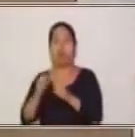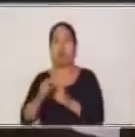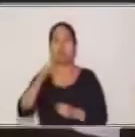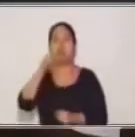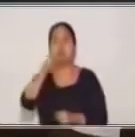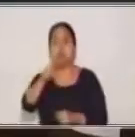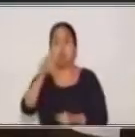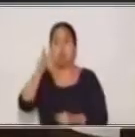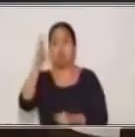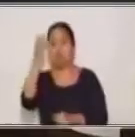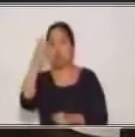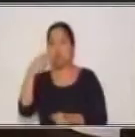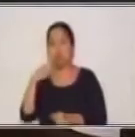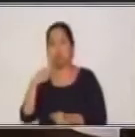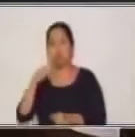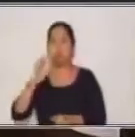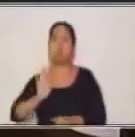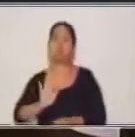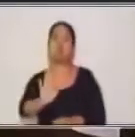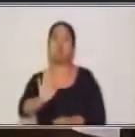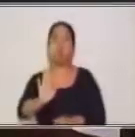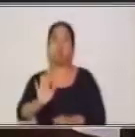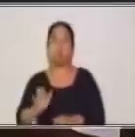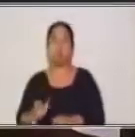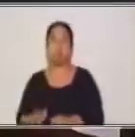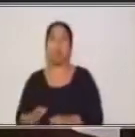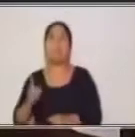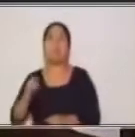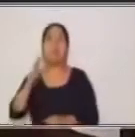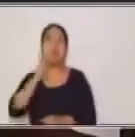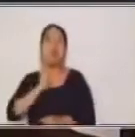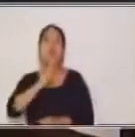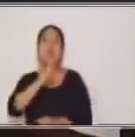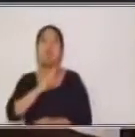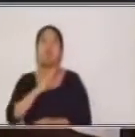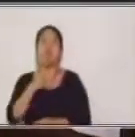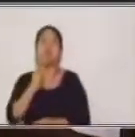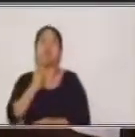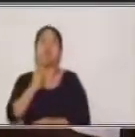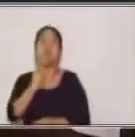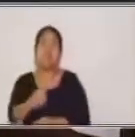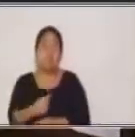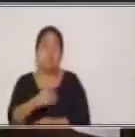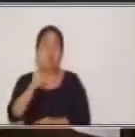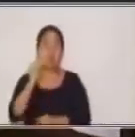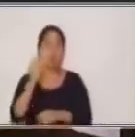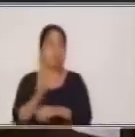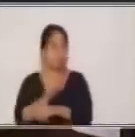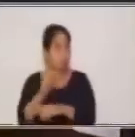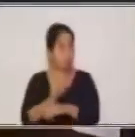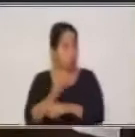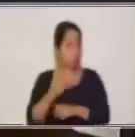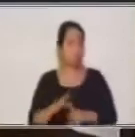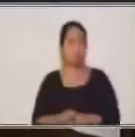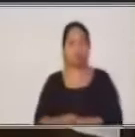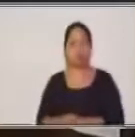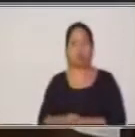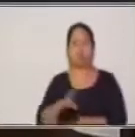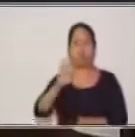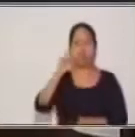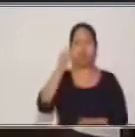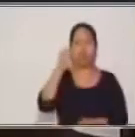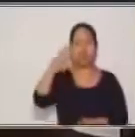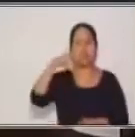usted. Pero el verbo me indica qué tipo de tratamiento voy a utilizar o estoy expresando. Dime